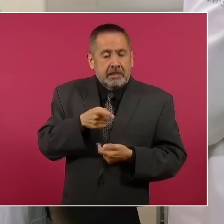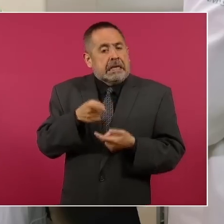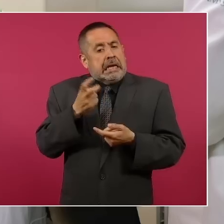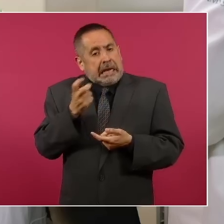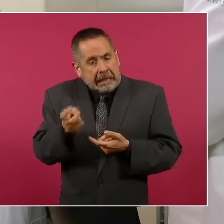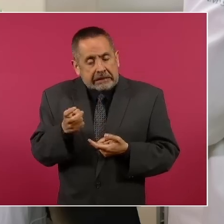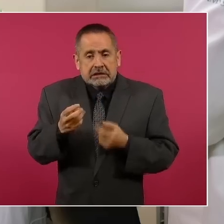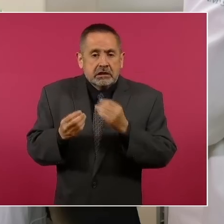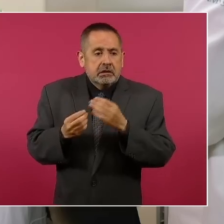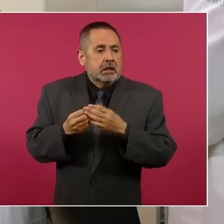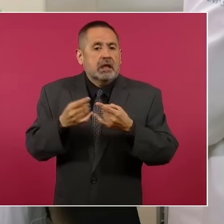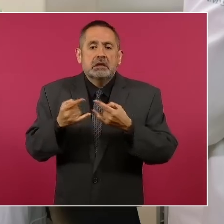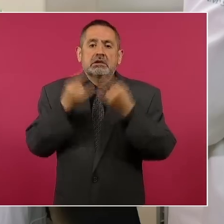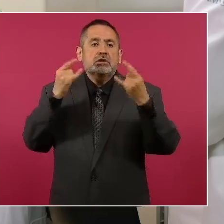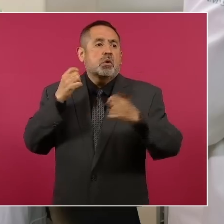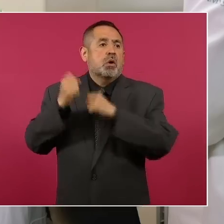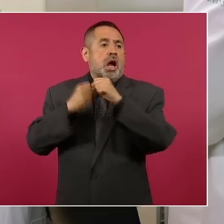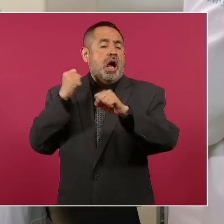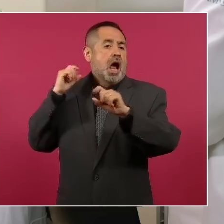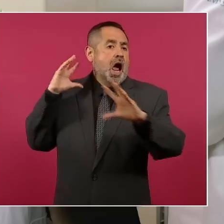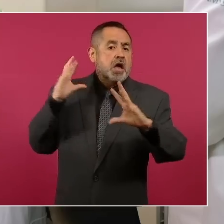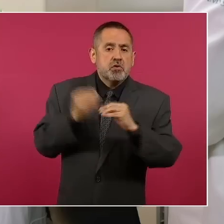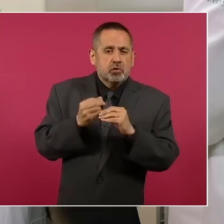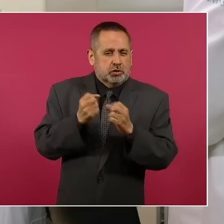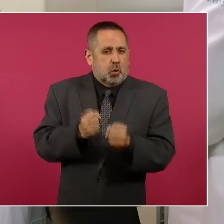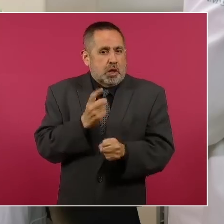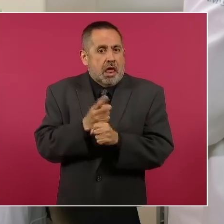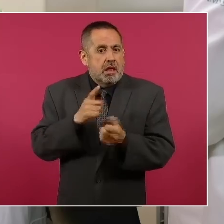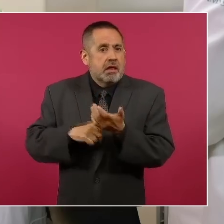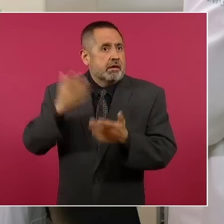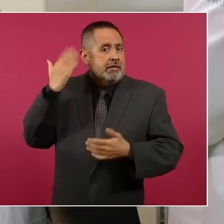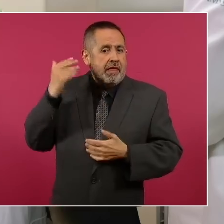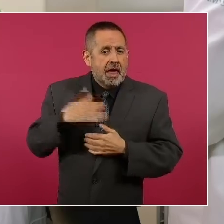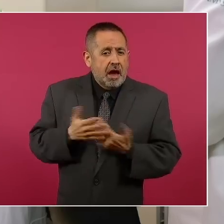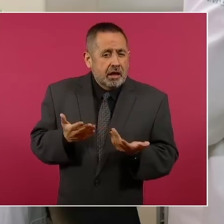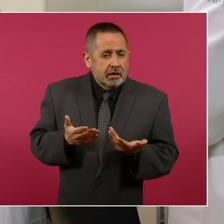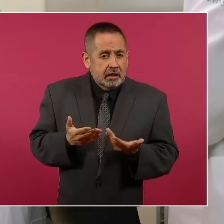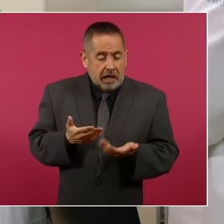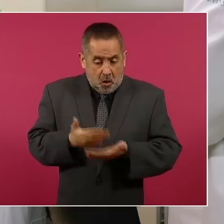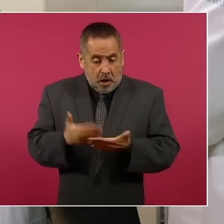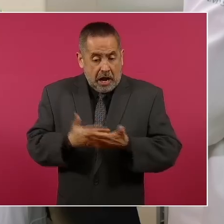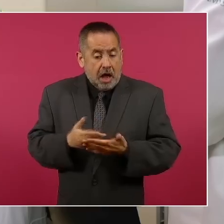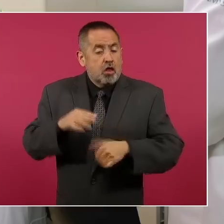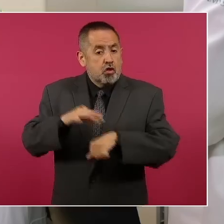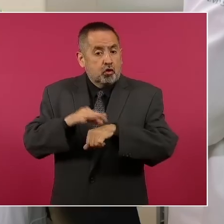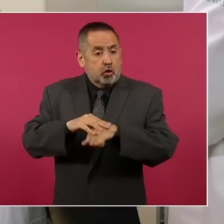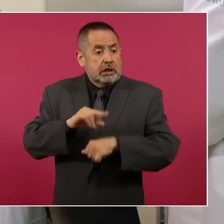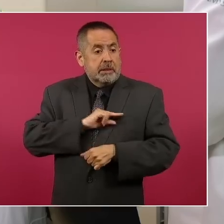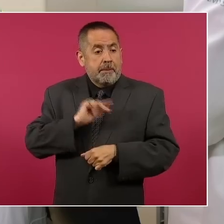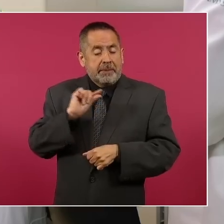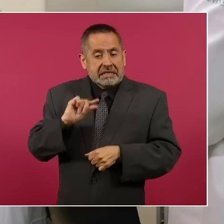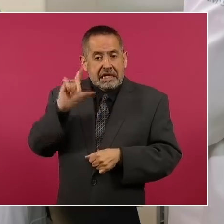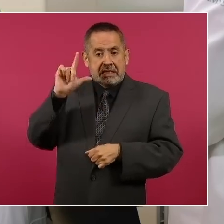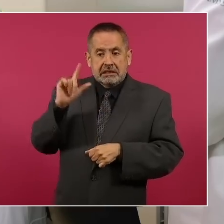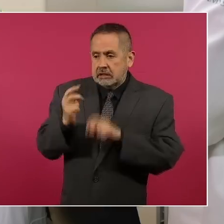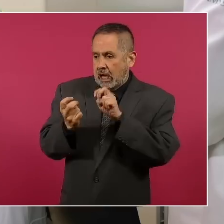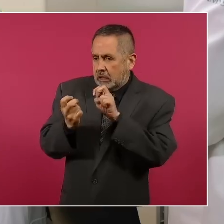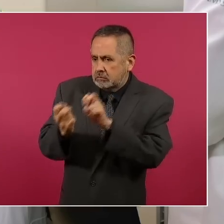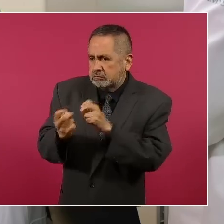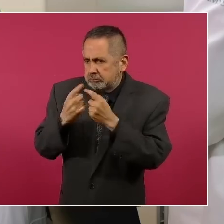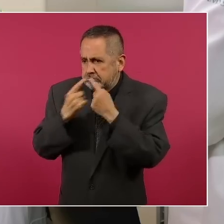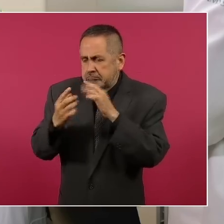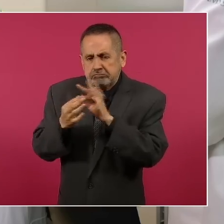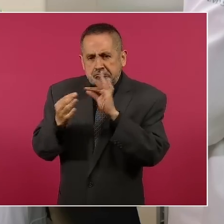modelo histórico de la seguridad social en nuestro país, son médicos especialistas los médicos familiares, no son médicos generales,